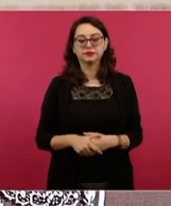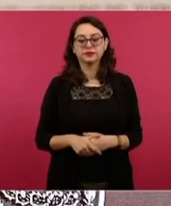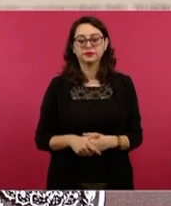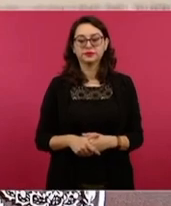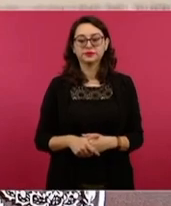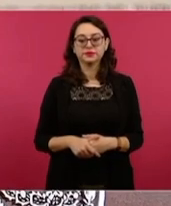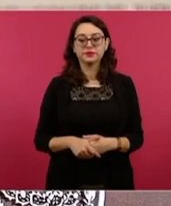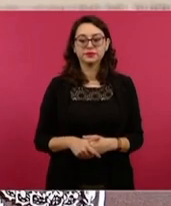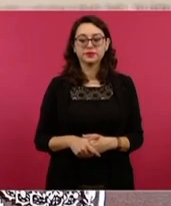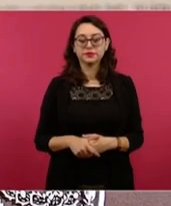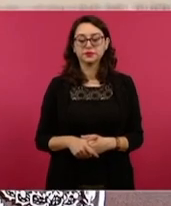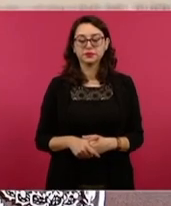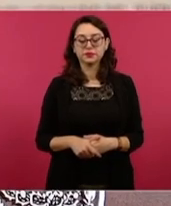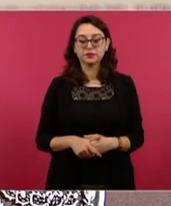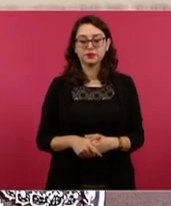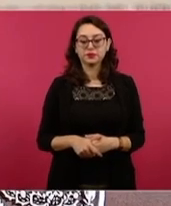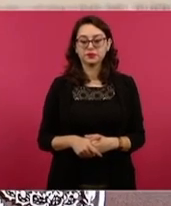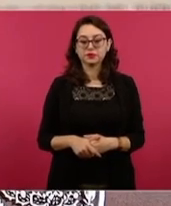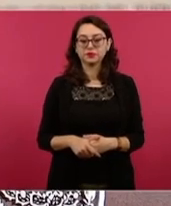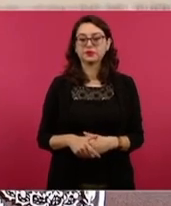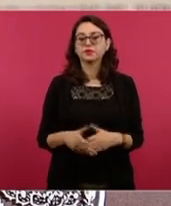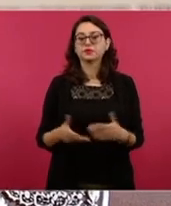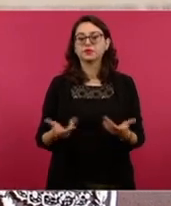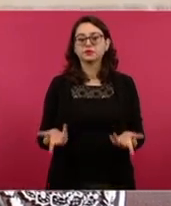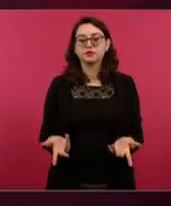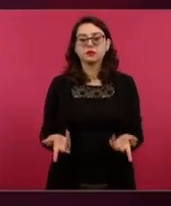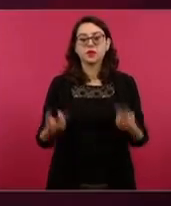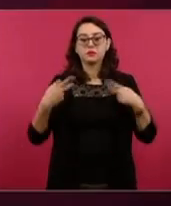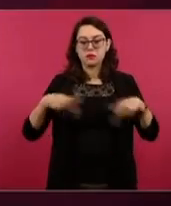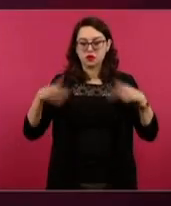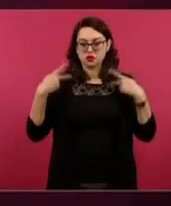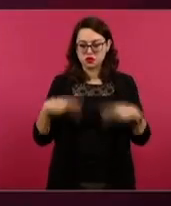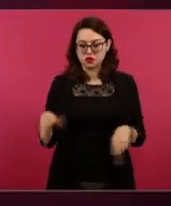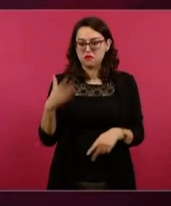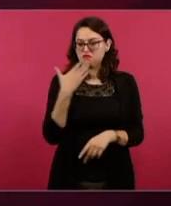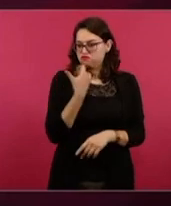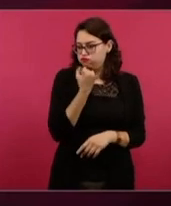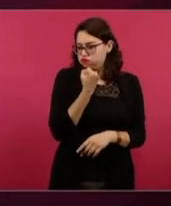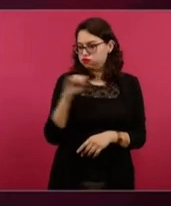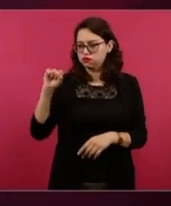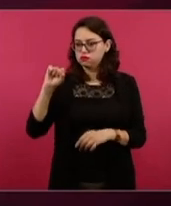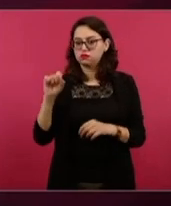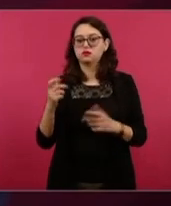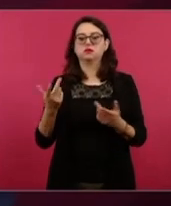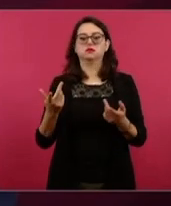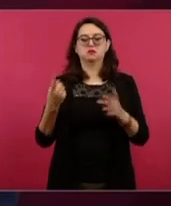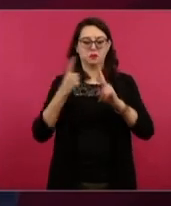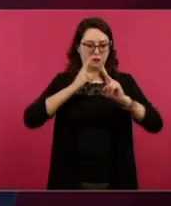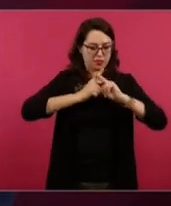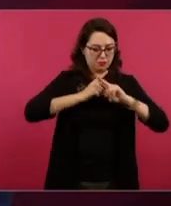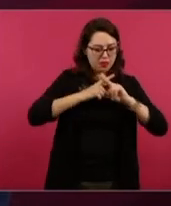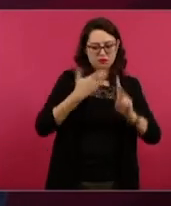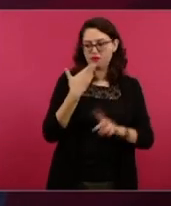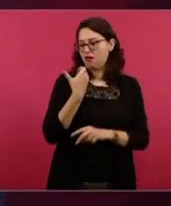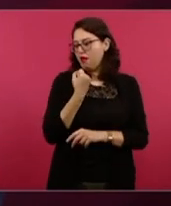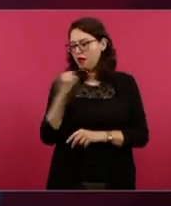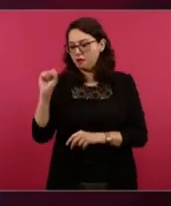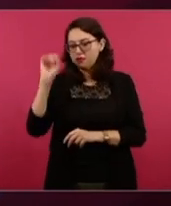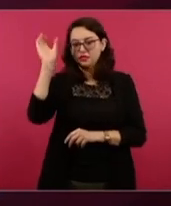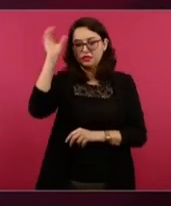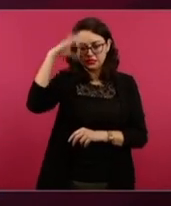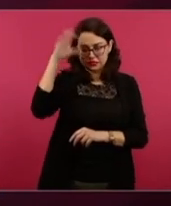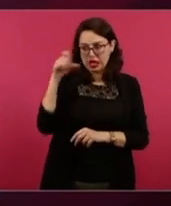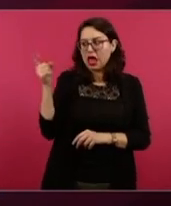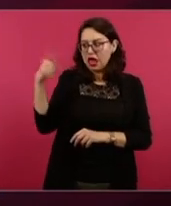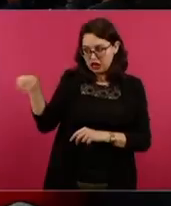van a estar matemáticos, científicos que elaboraron los